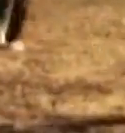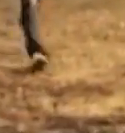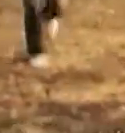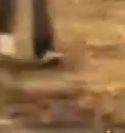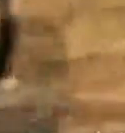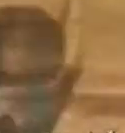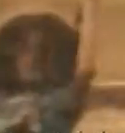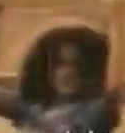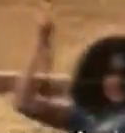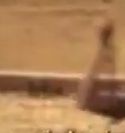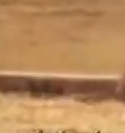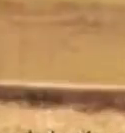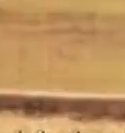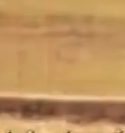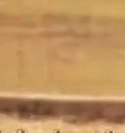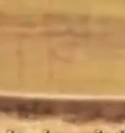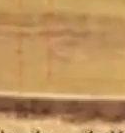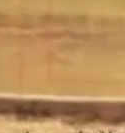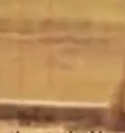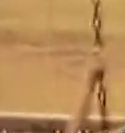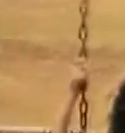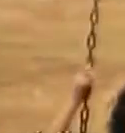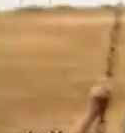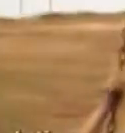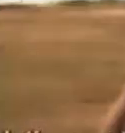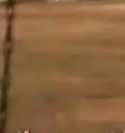danos vida danos luz